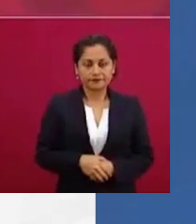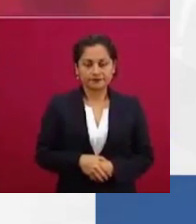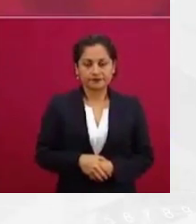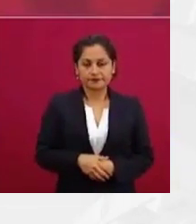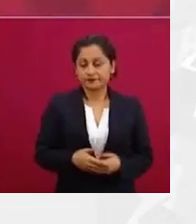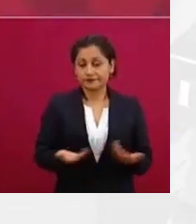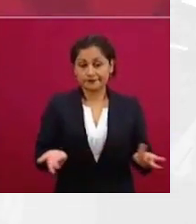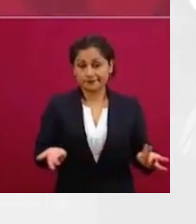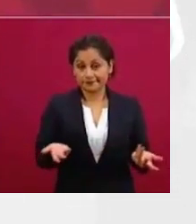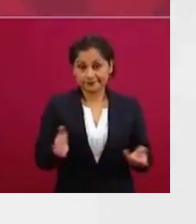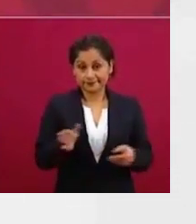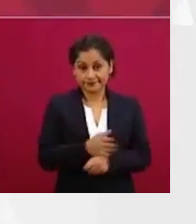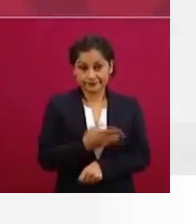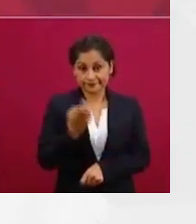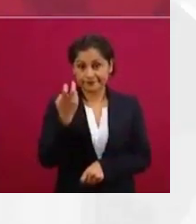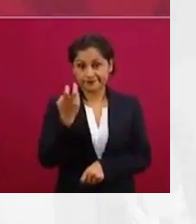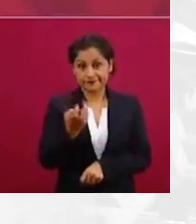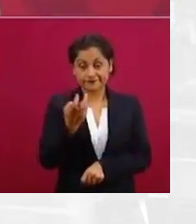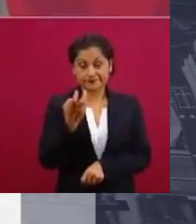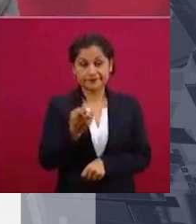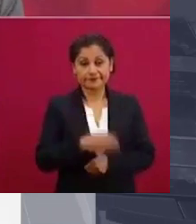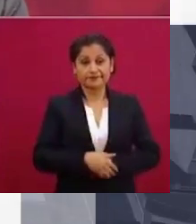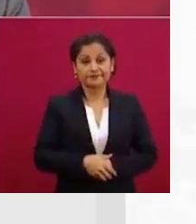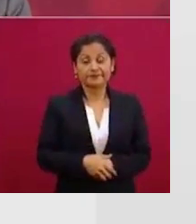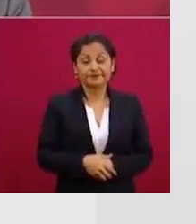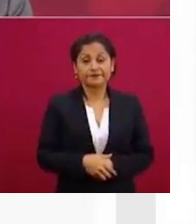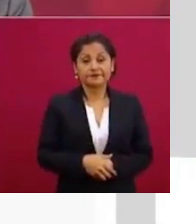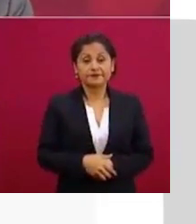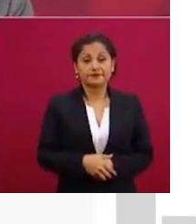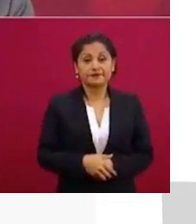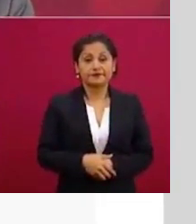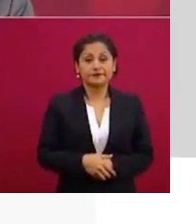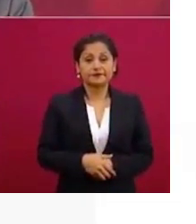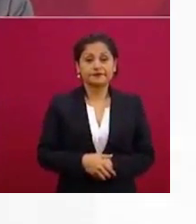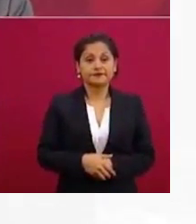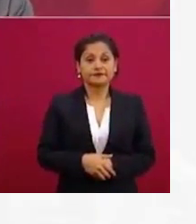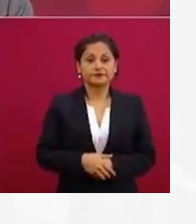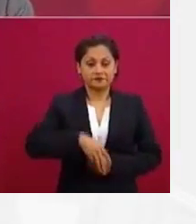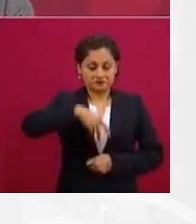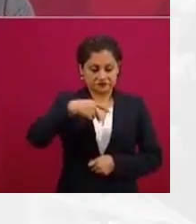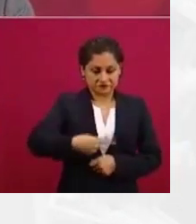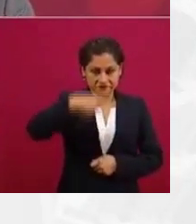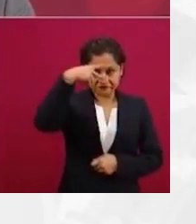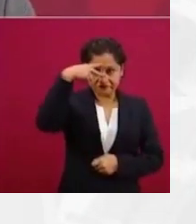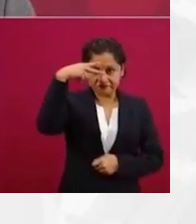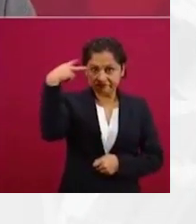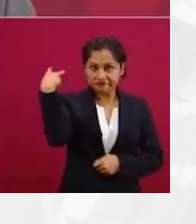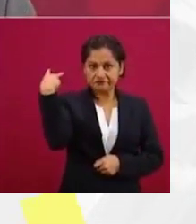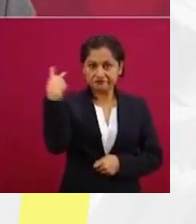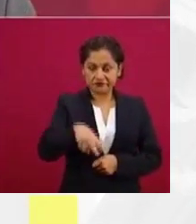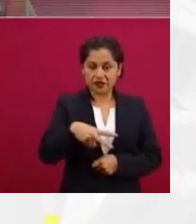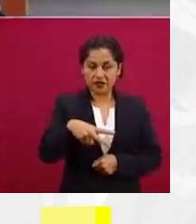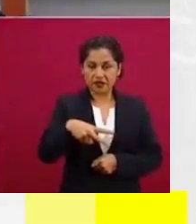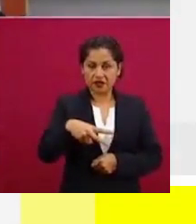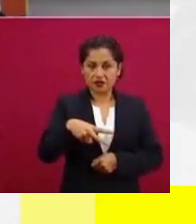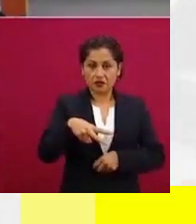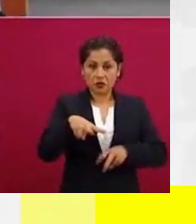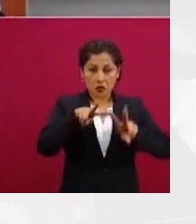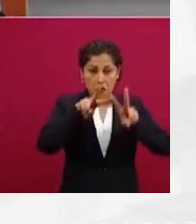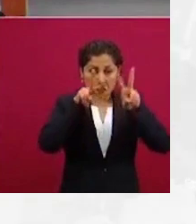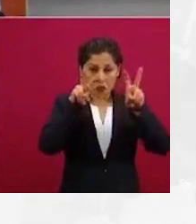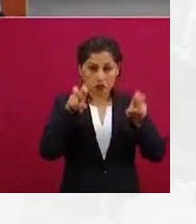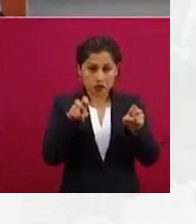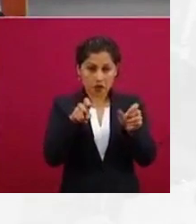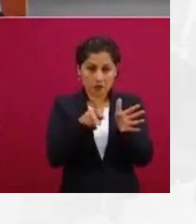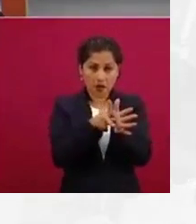argot boxístico, eso no lo dice Salvador Camarena, lo digo yo, para enfrentar debates, no rehuía a ningún debate, y así se enfrentó lo mismo a Diego